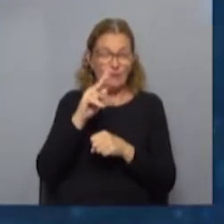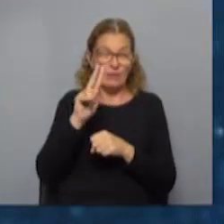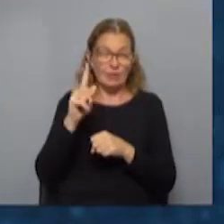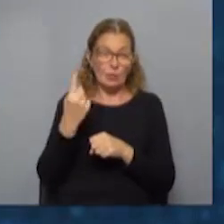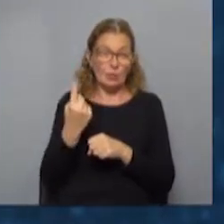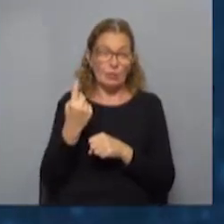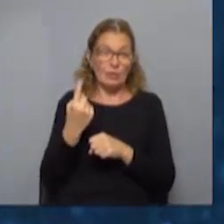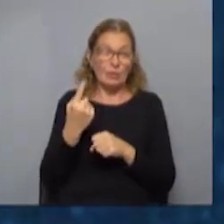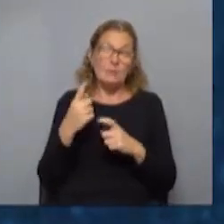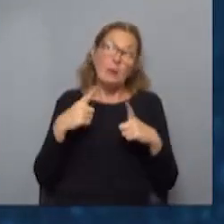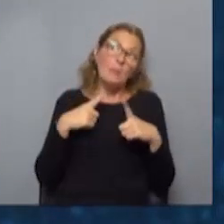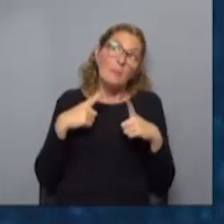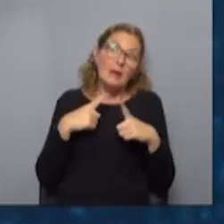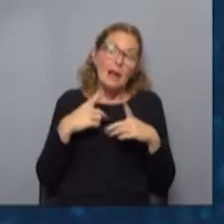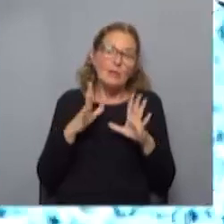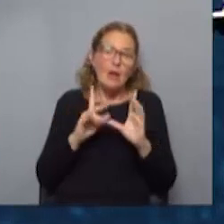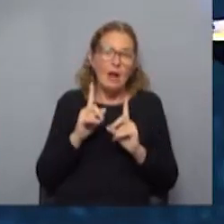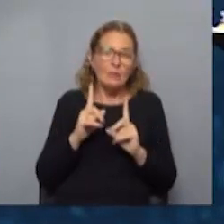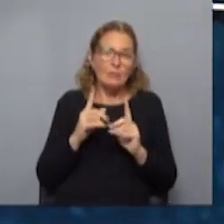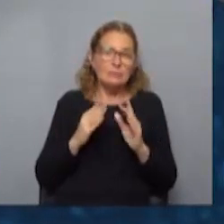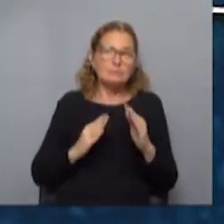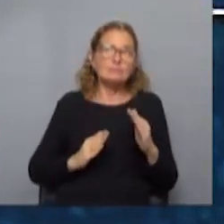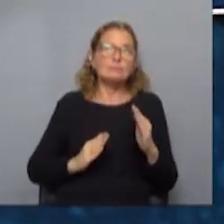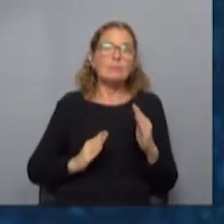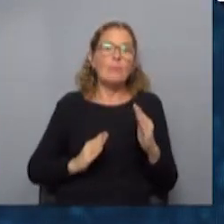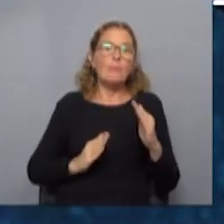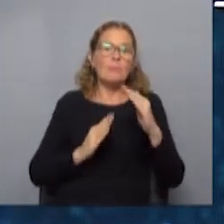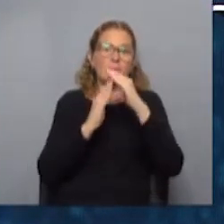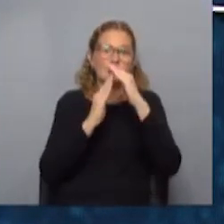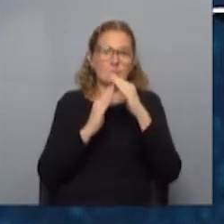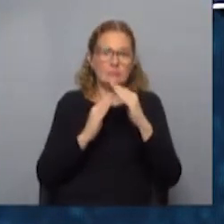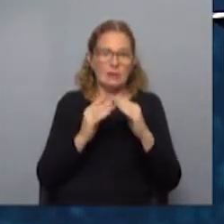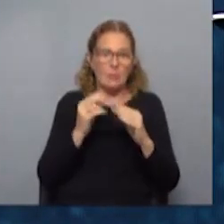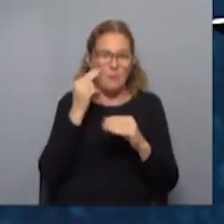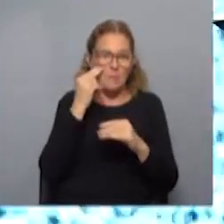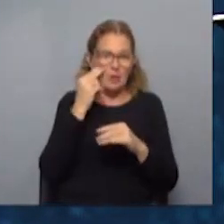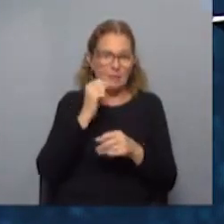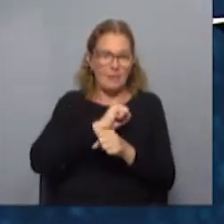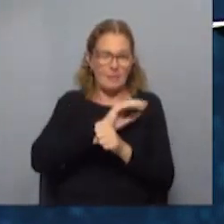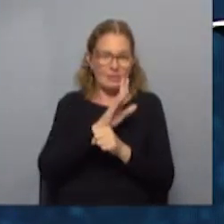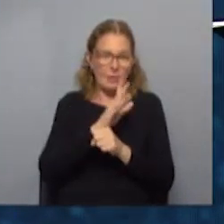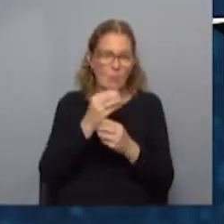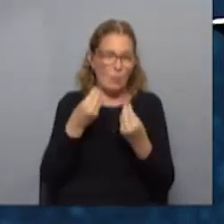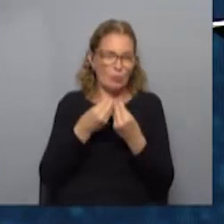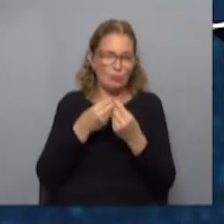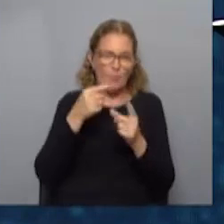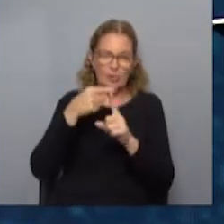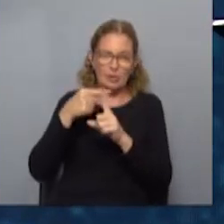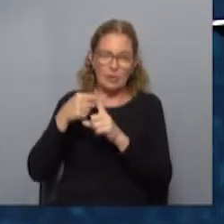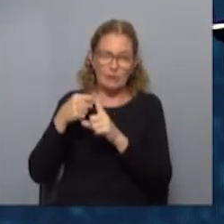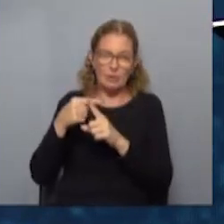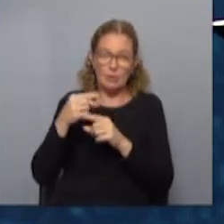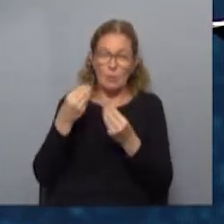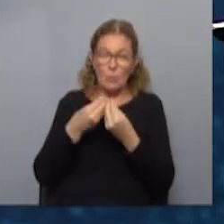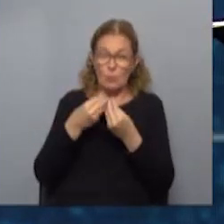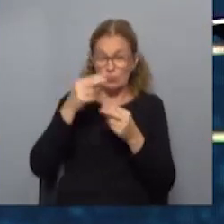momento que teníamos cierta expectativa, fue el punto más álgido que tuvimos en la pandemia, donde subieron los casos, lamentablemente hubo un montón